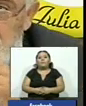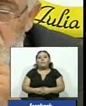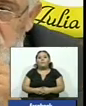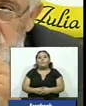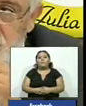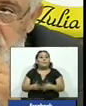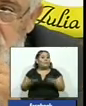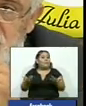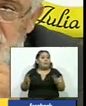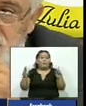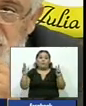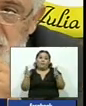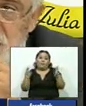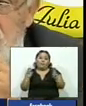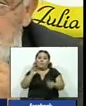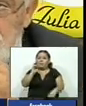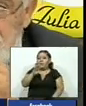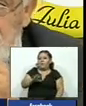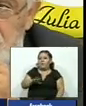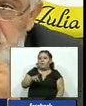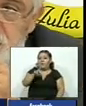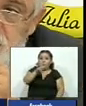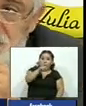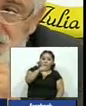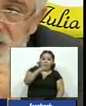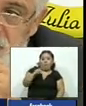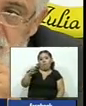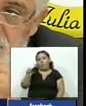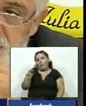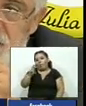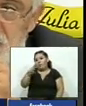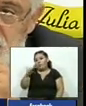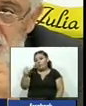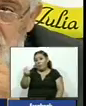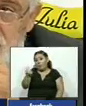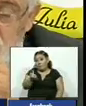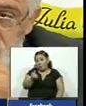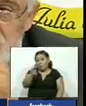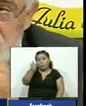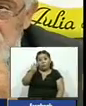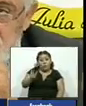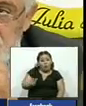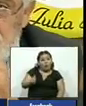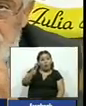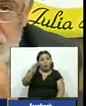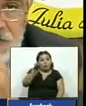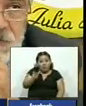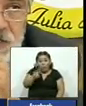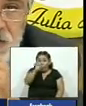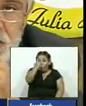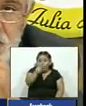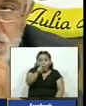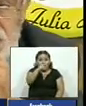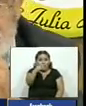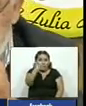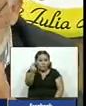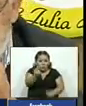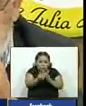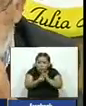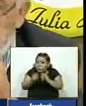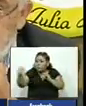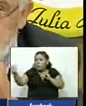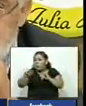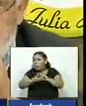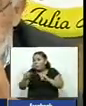habla de 100 a 200 personas diarias que salvadoreñas que se van del país que